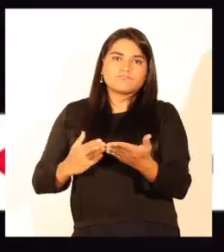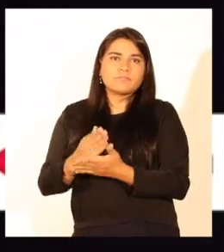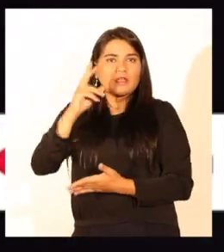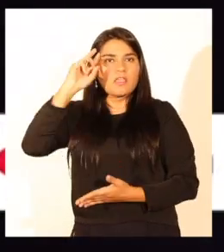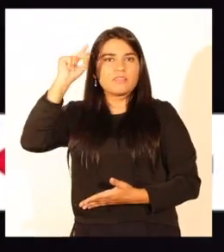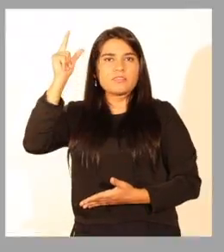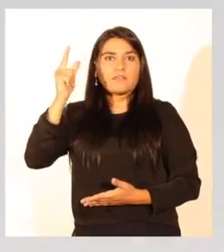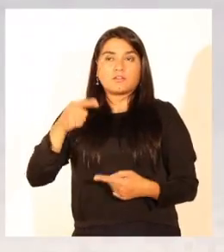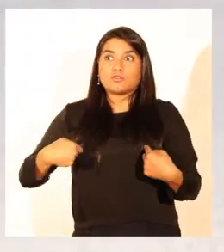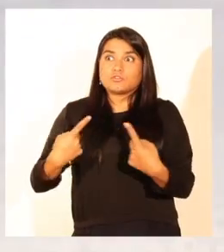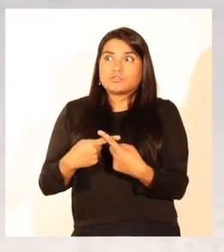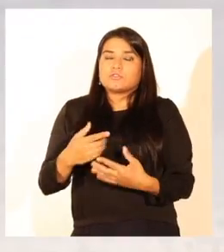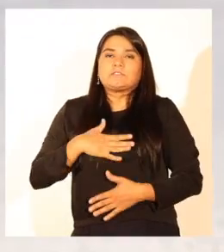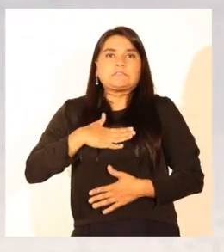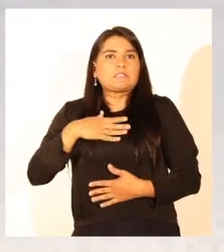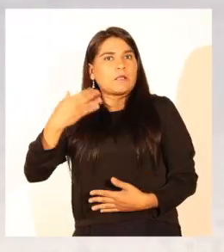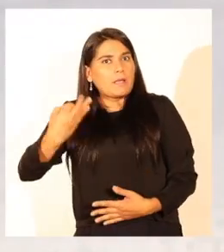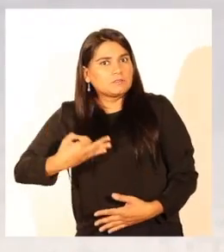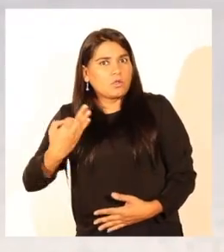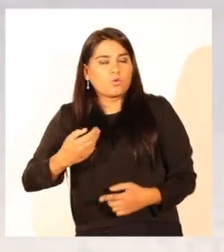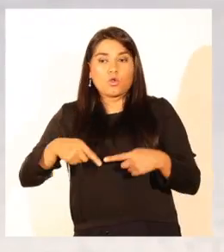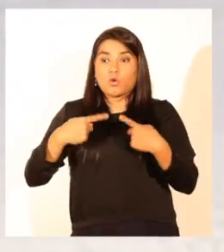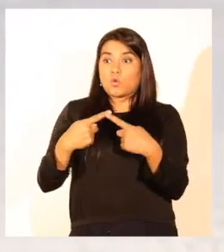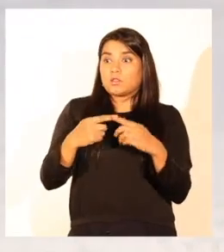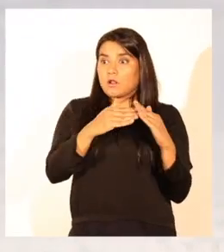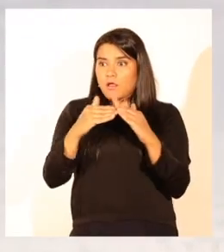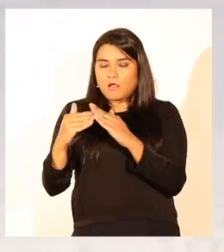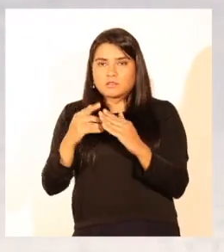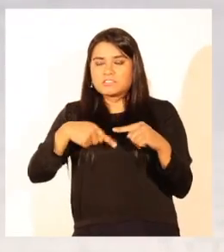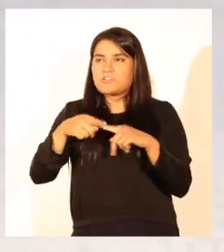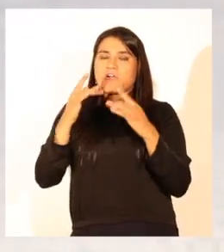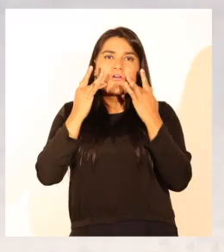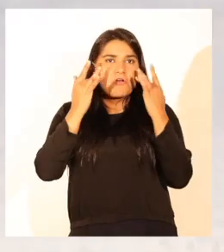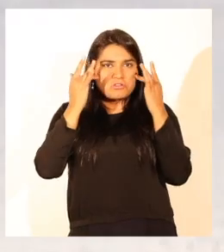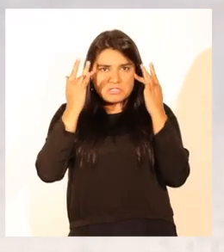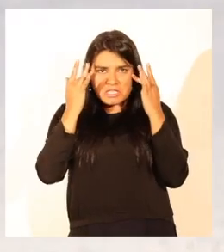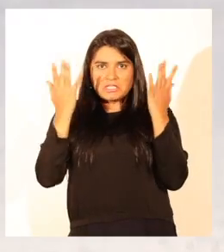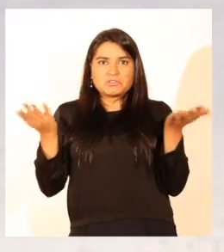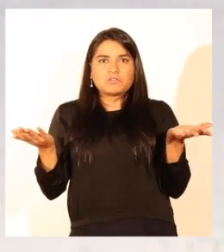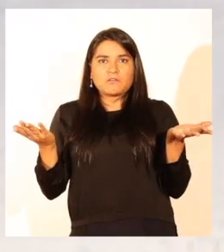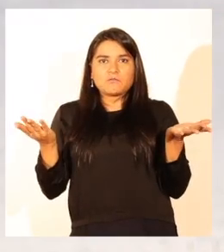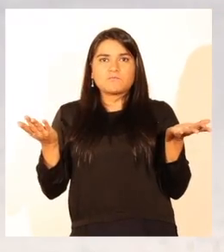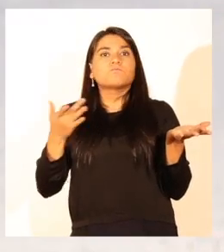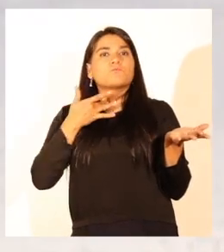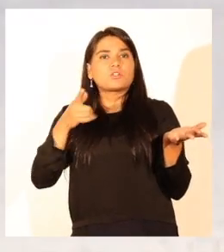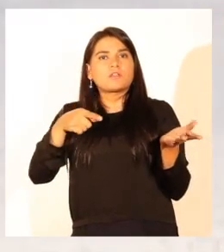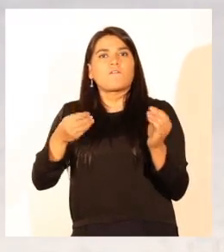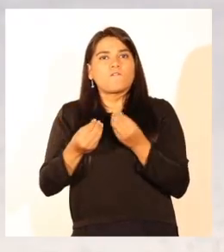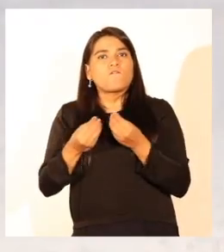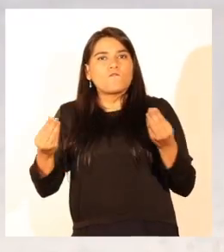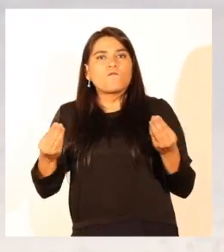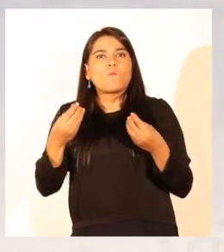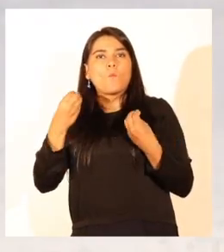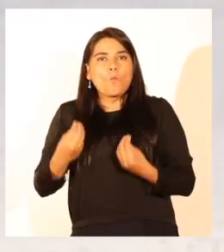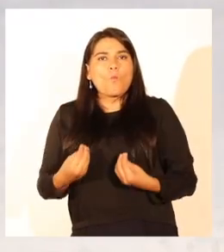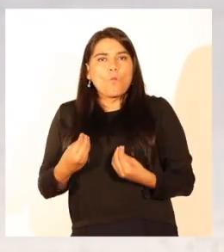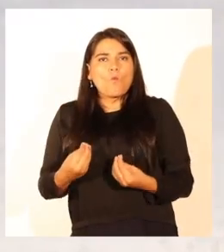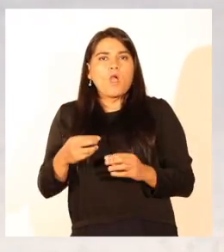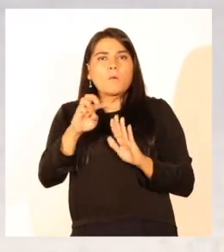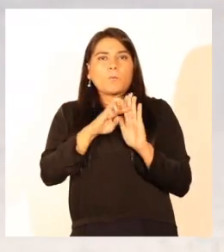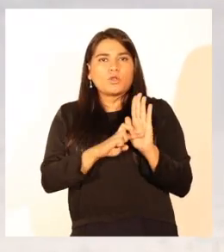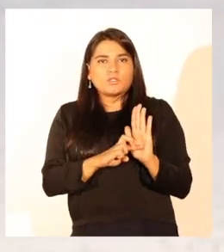esta iniciativa. Uno se siente más segura, nuestros vecinos más tranquilos, contentos por este gran proyecto